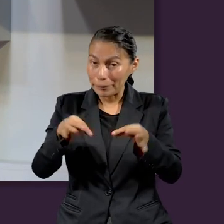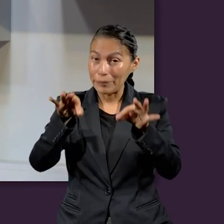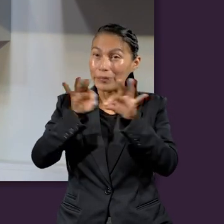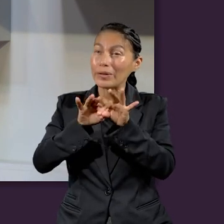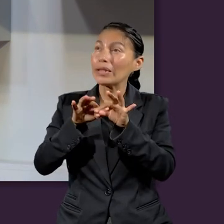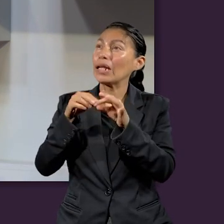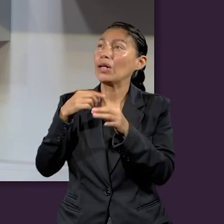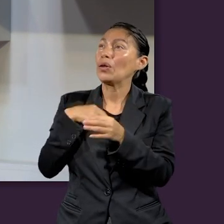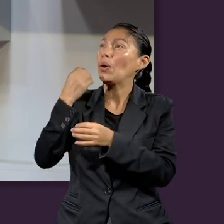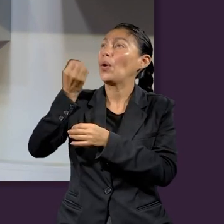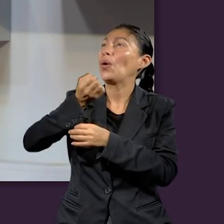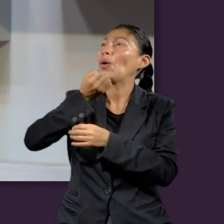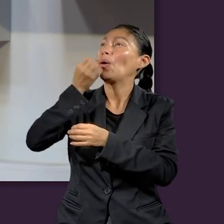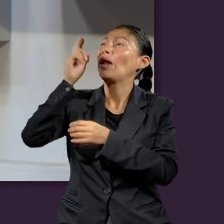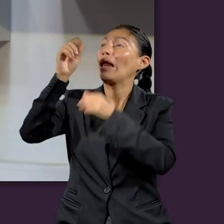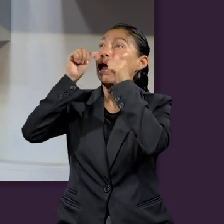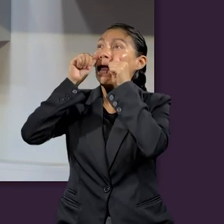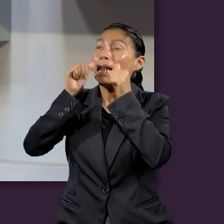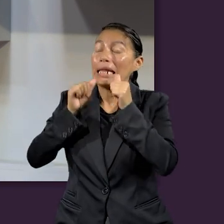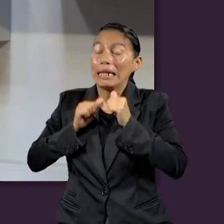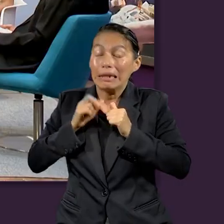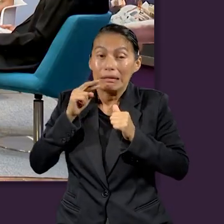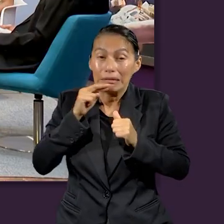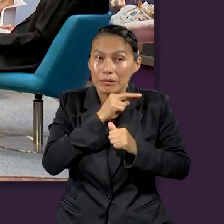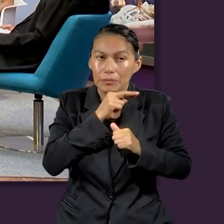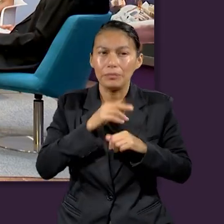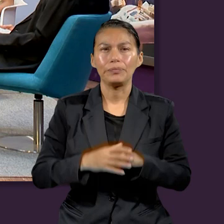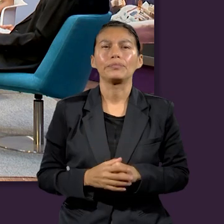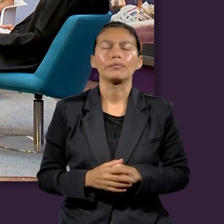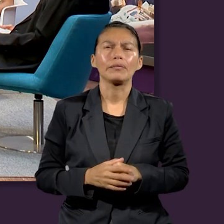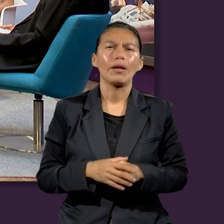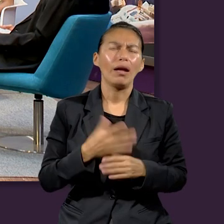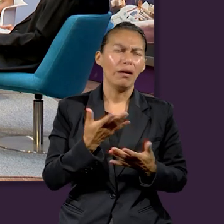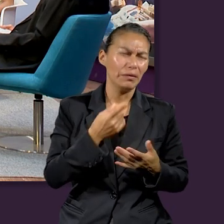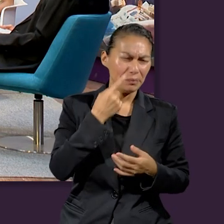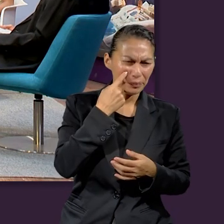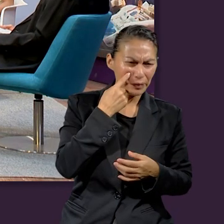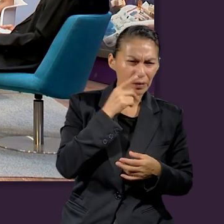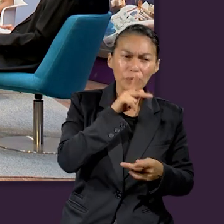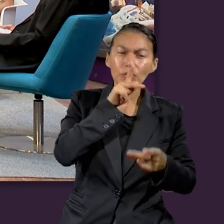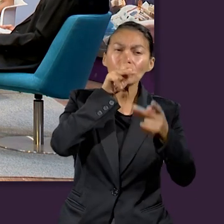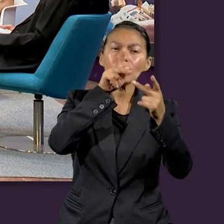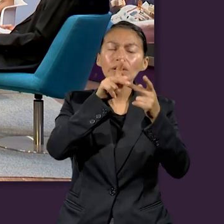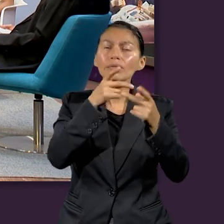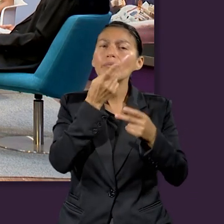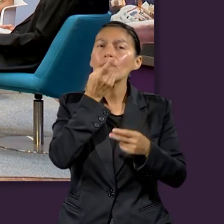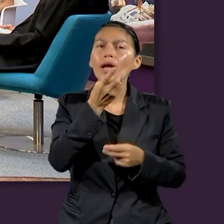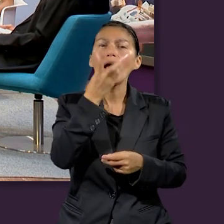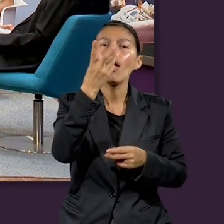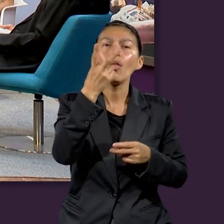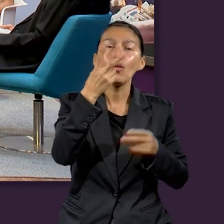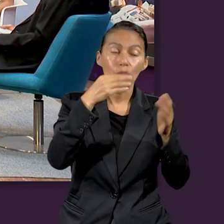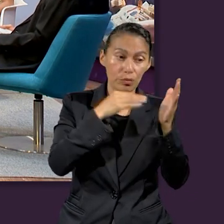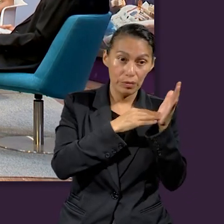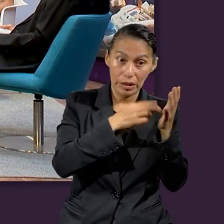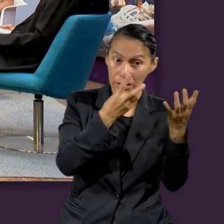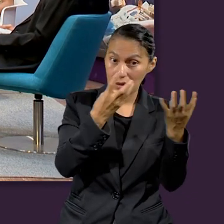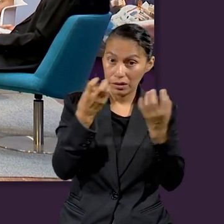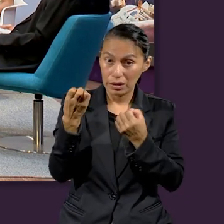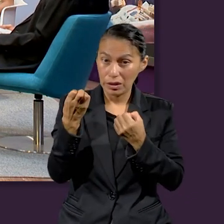con la profecía. Llámame atención que la profecía decía dos mil trescientas tardes y mañanas y entonces el santuario será